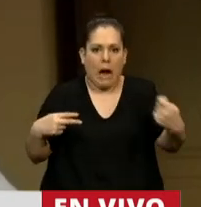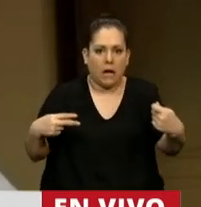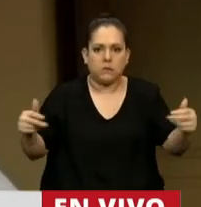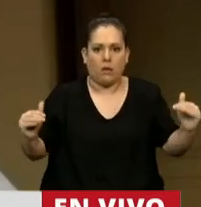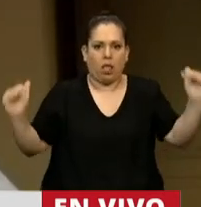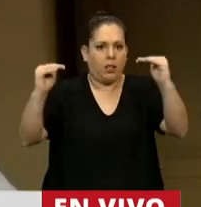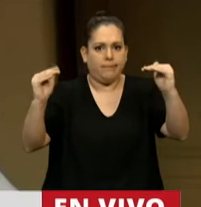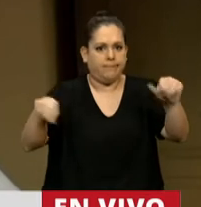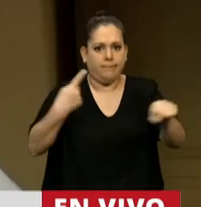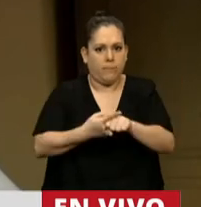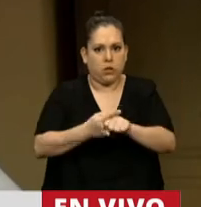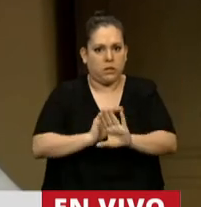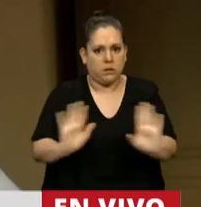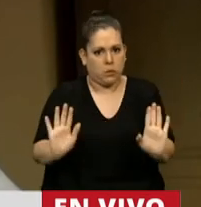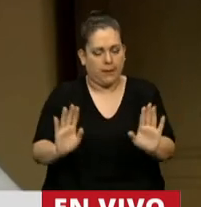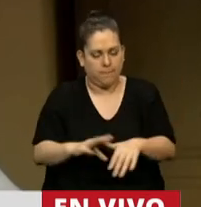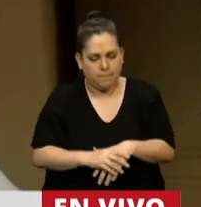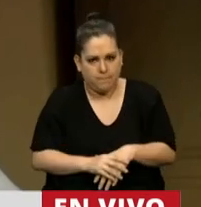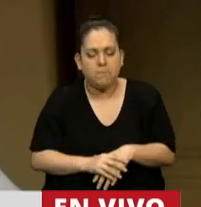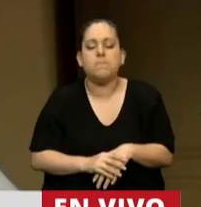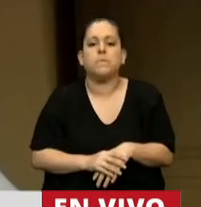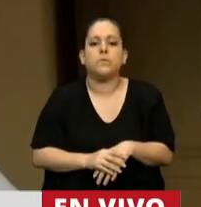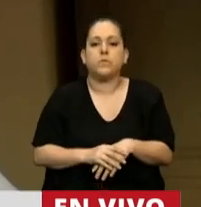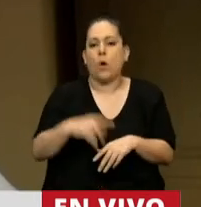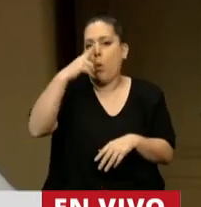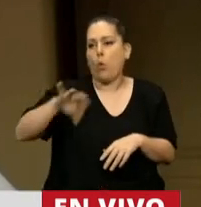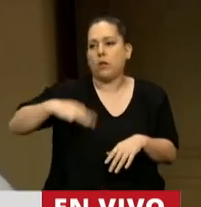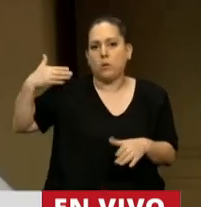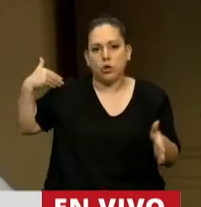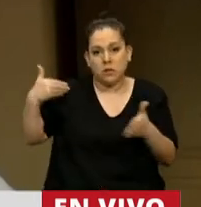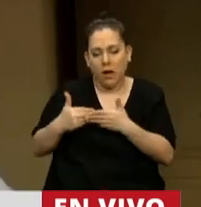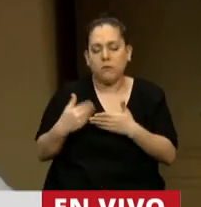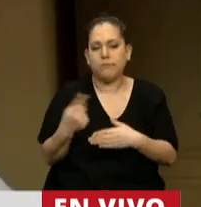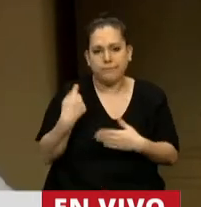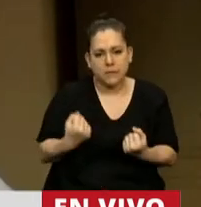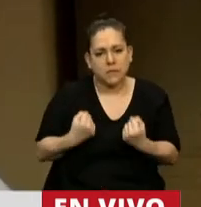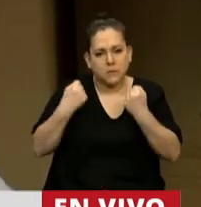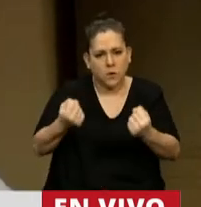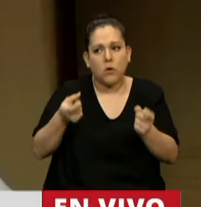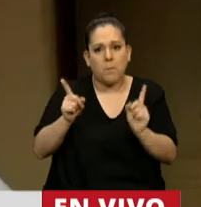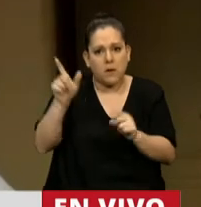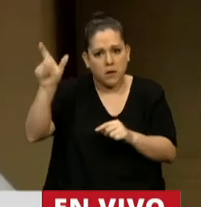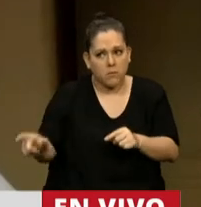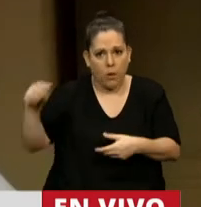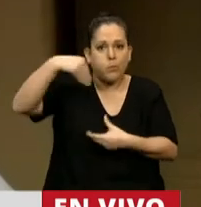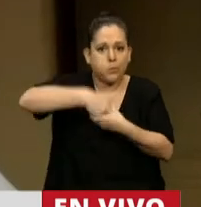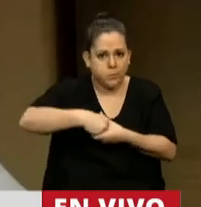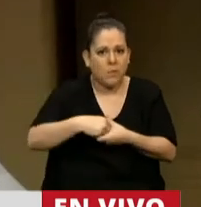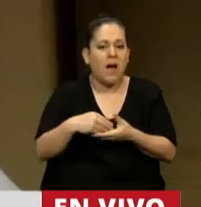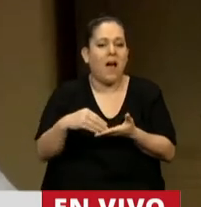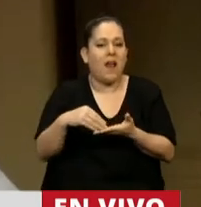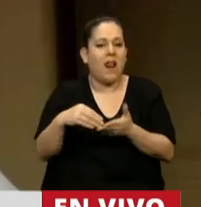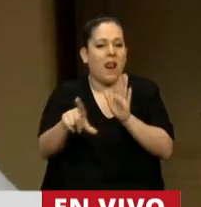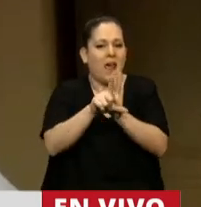hemos hecho durante los últimos años un esfuerzo en los cuales también ha participado usted, modificando la ley de administración